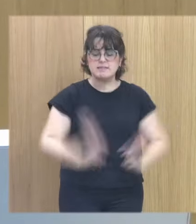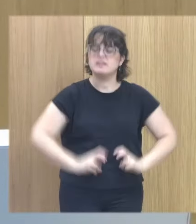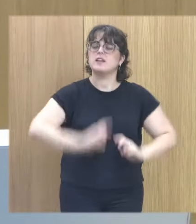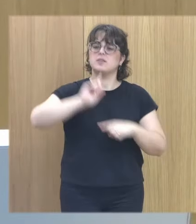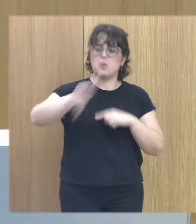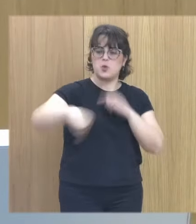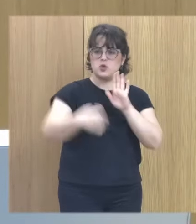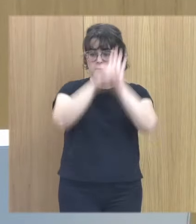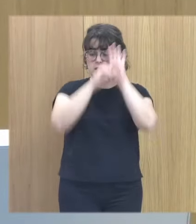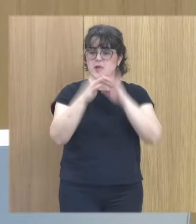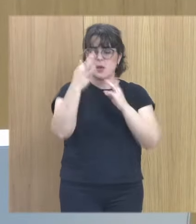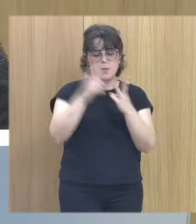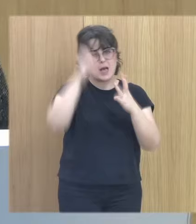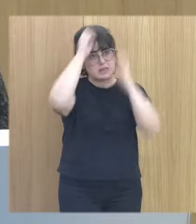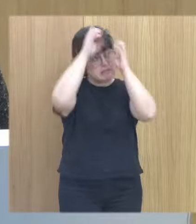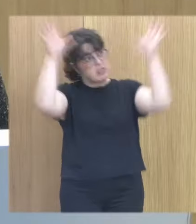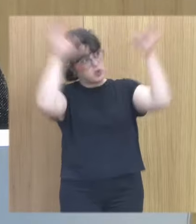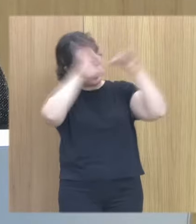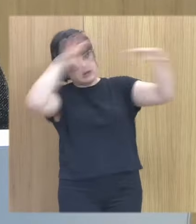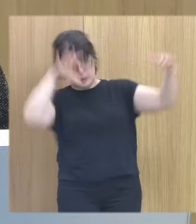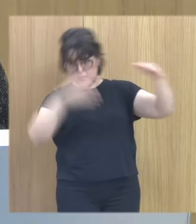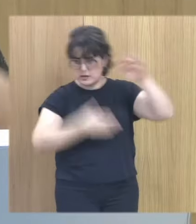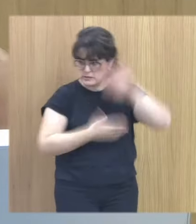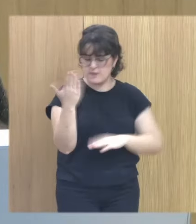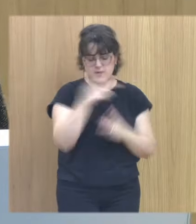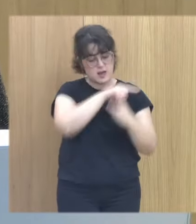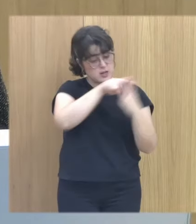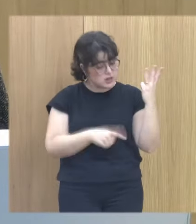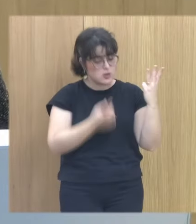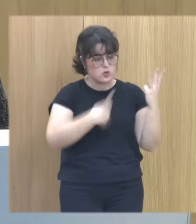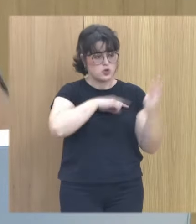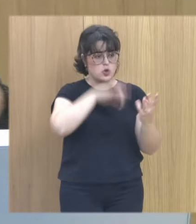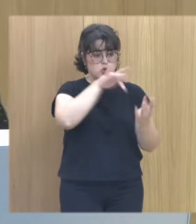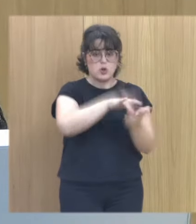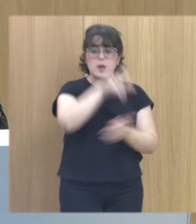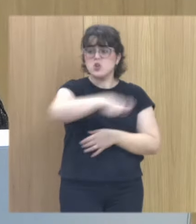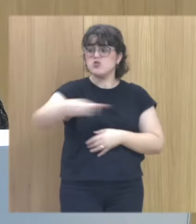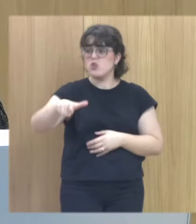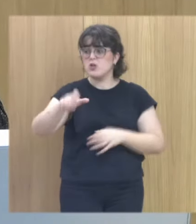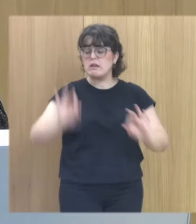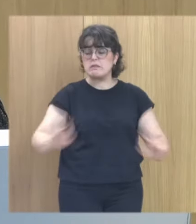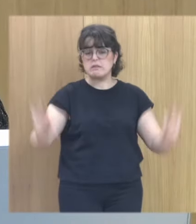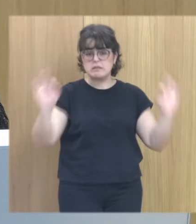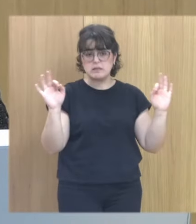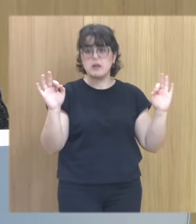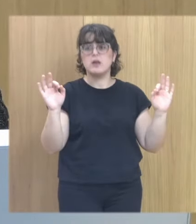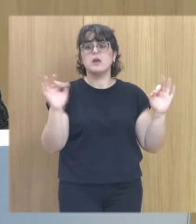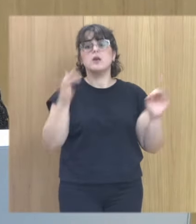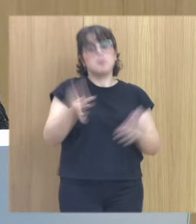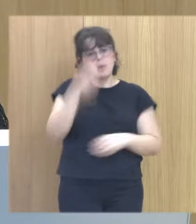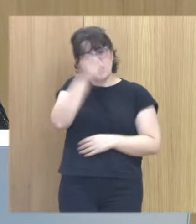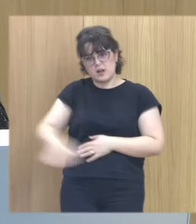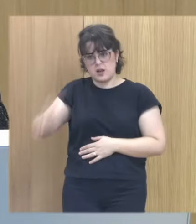sintomatología disociativa son tres tipos de sintomatología que nos vamos a encontrar en las personas y en los niños y